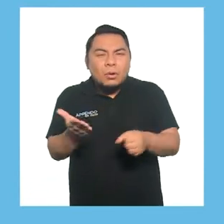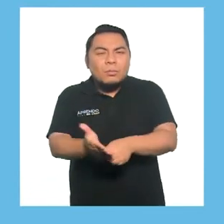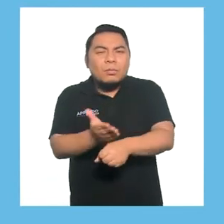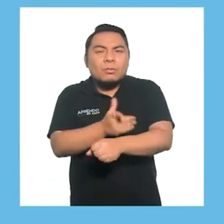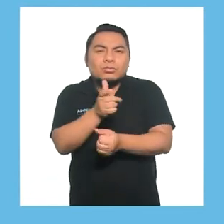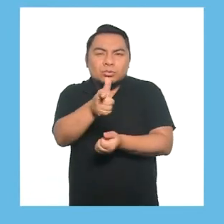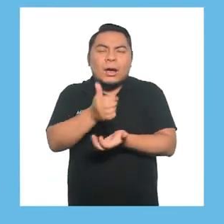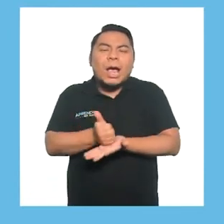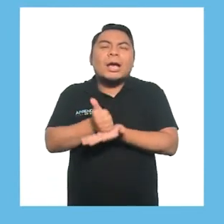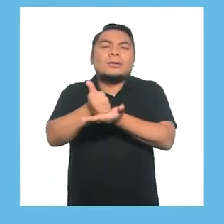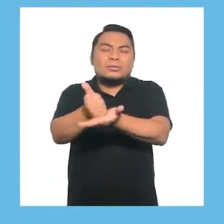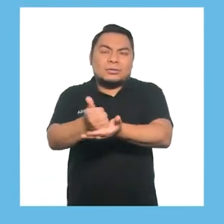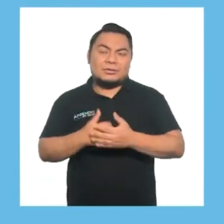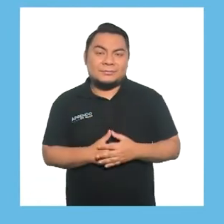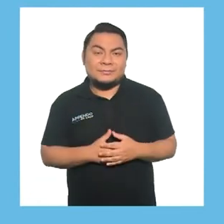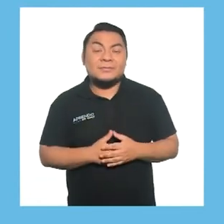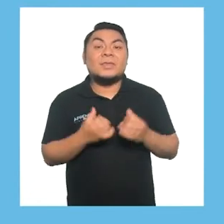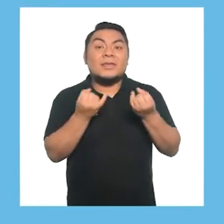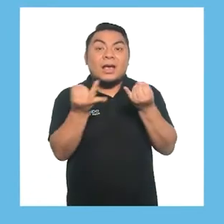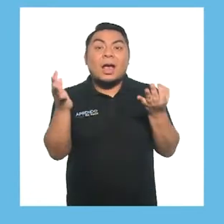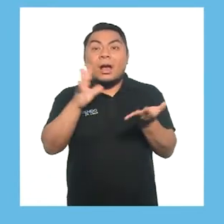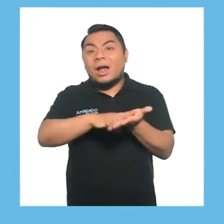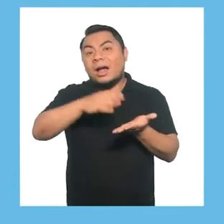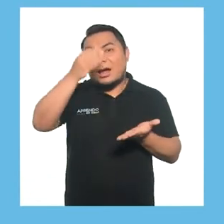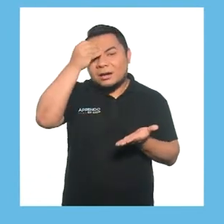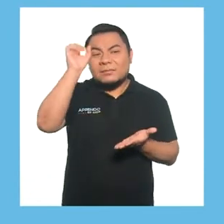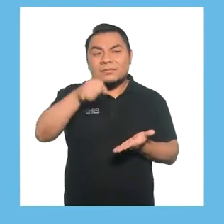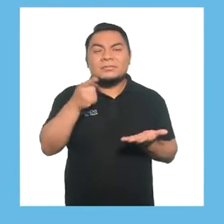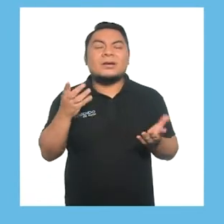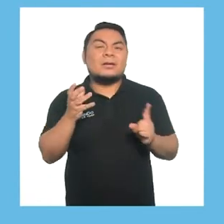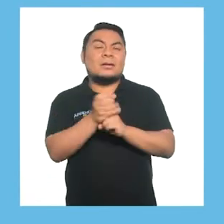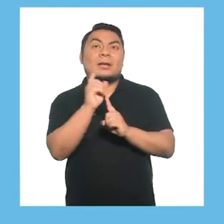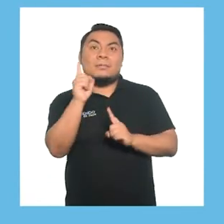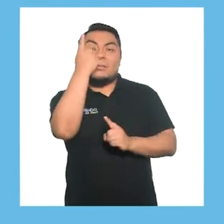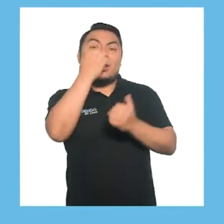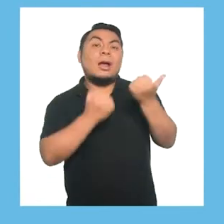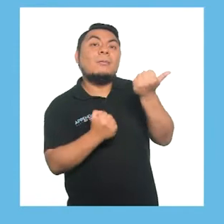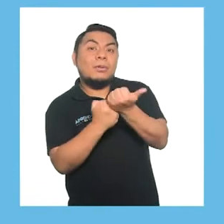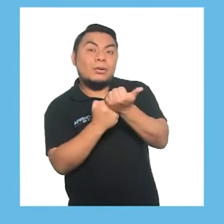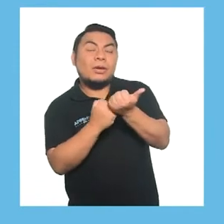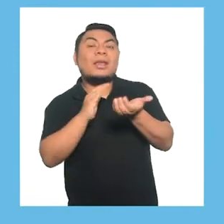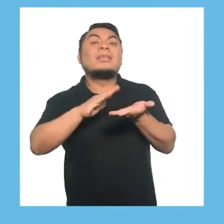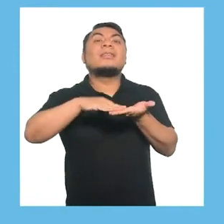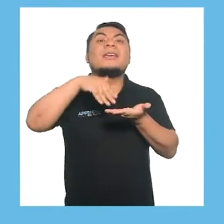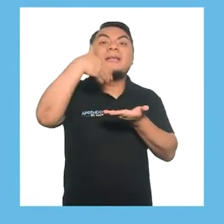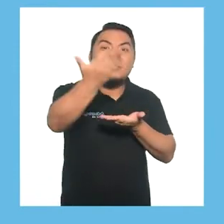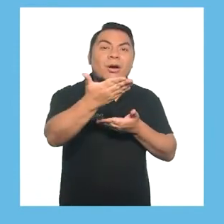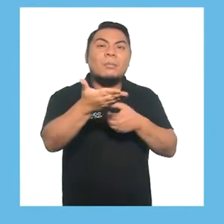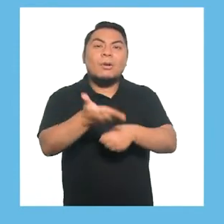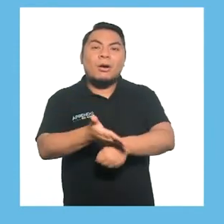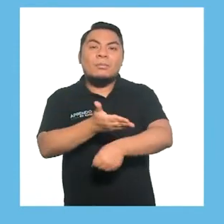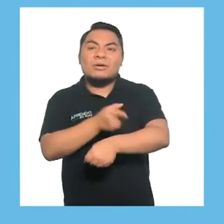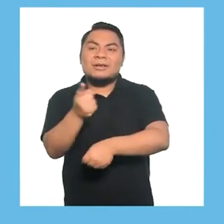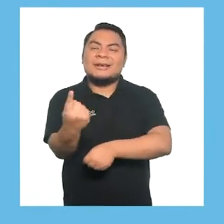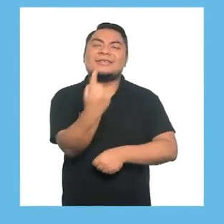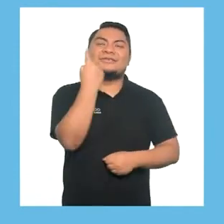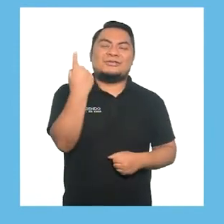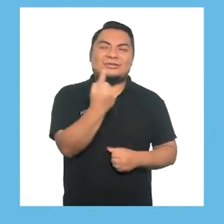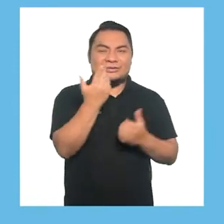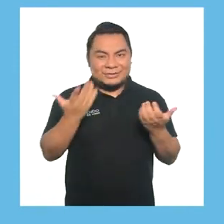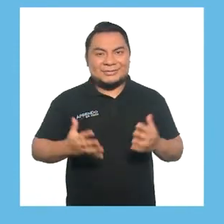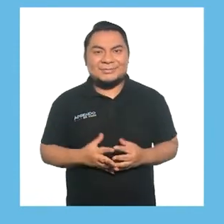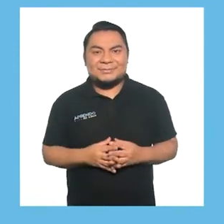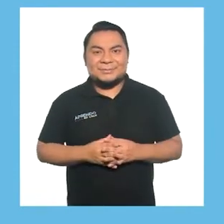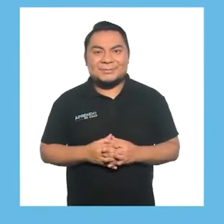objetivo con tu ayuda. Algunos aprendizajes se logran primero con apoyo y después ya lo podrás hacer